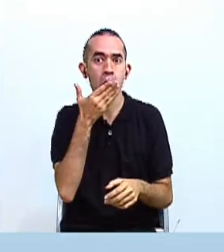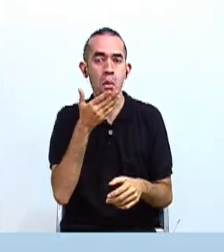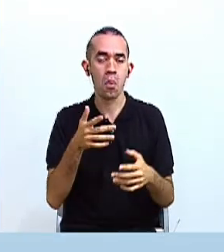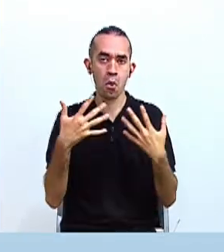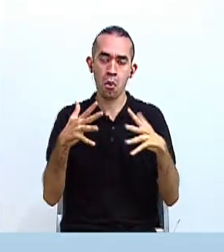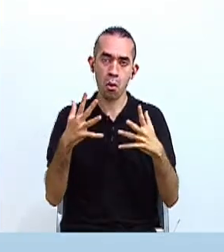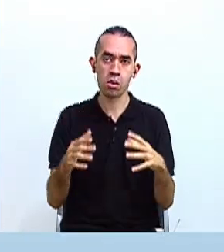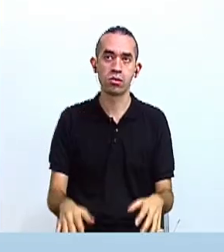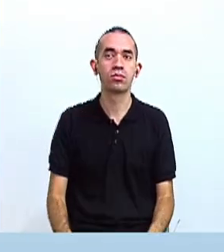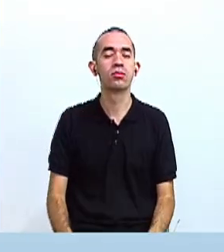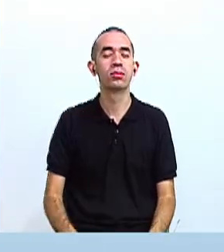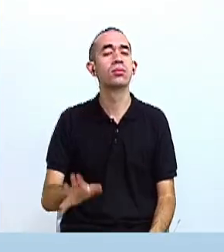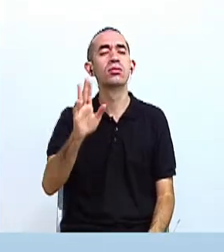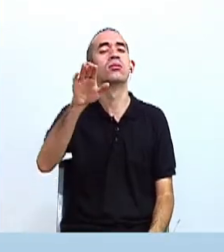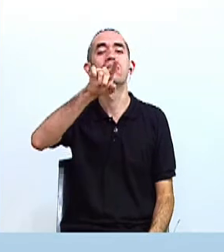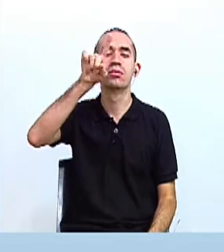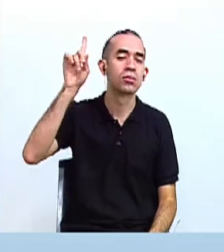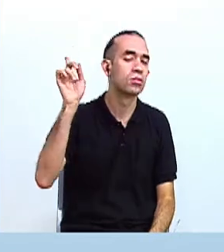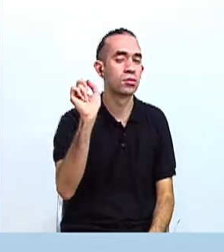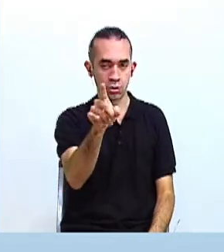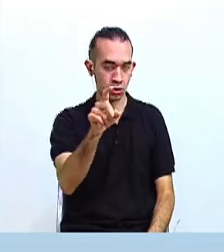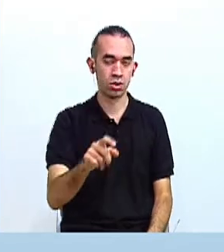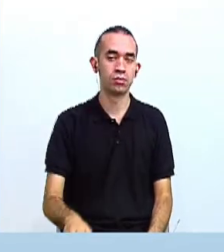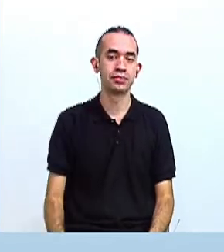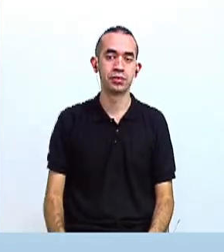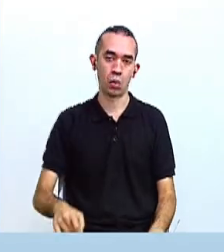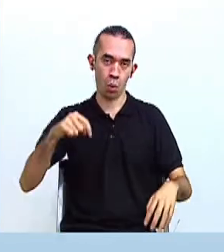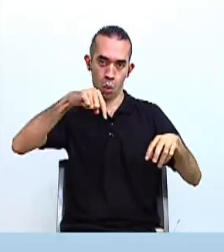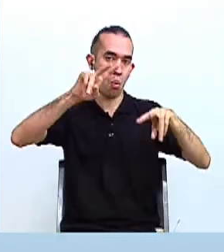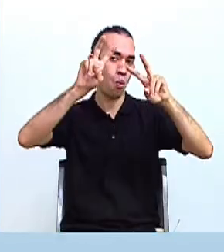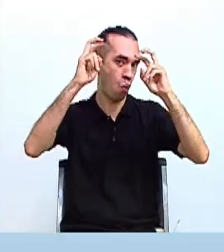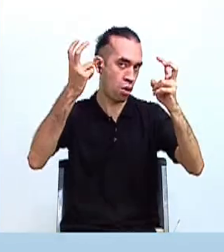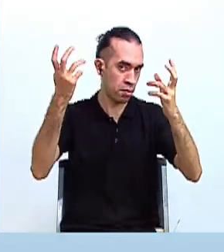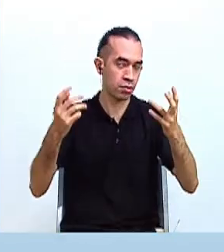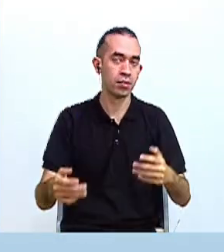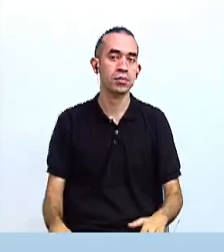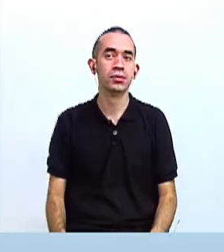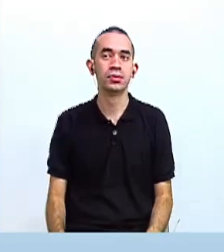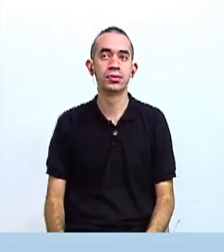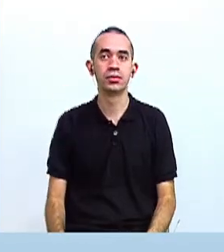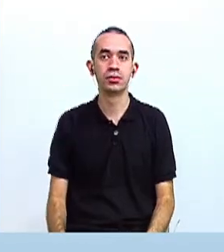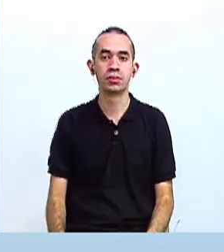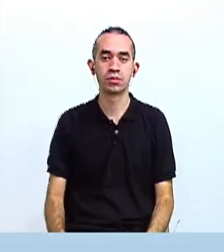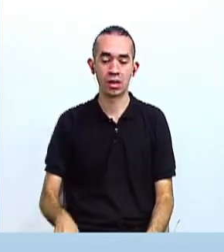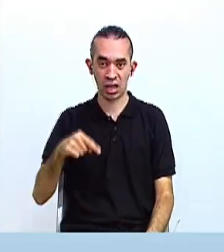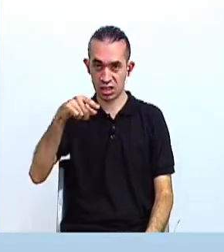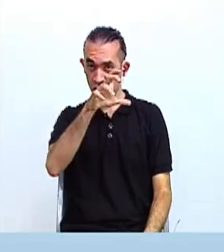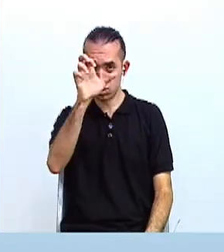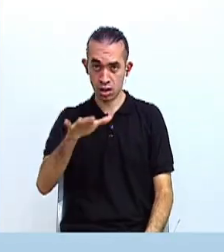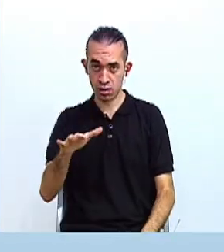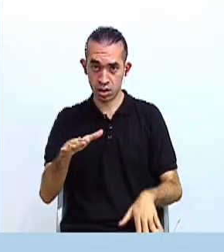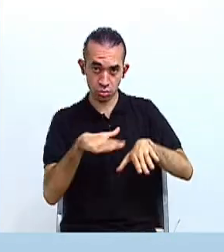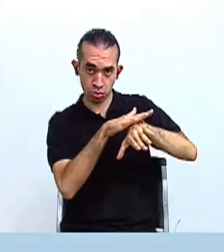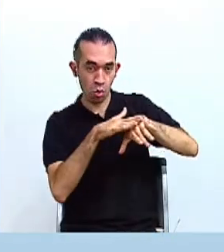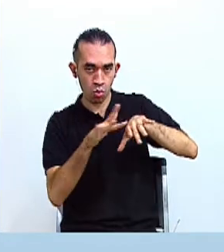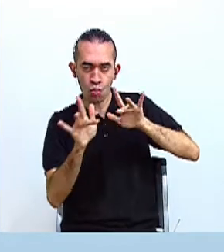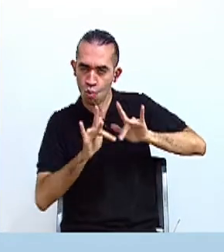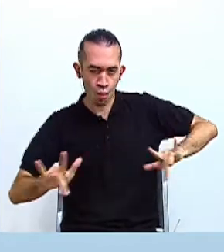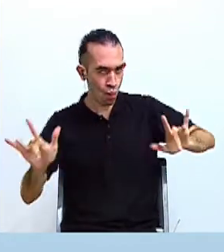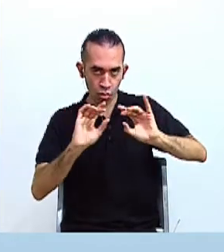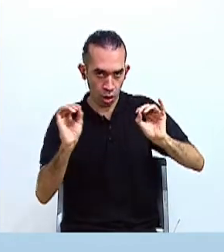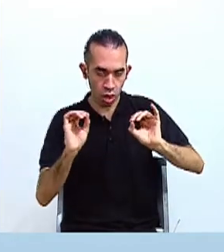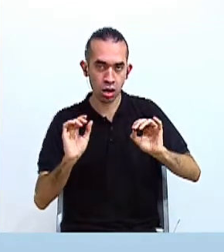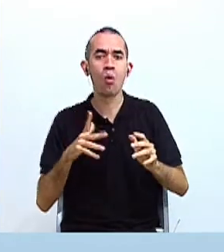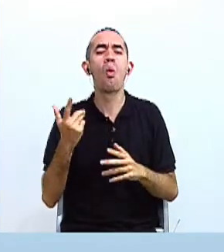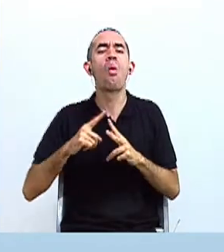la siguiente pregunta que nos introduce en el tema de hoy. ¿Sabes desde cuándo estuvo habitado nuestro país por parte de estas